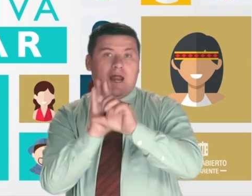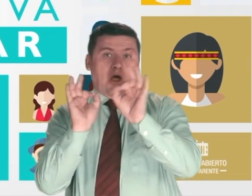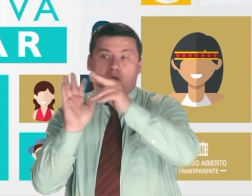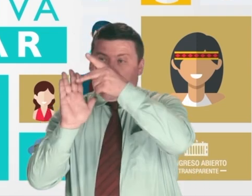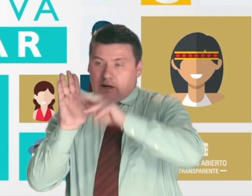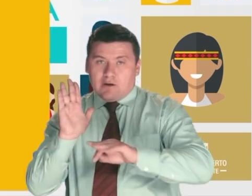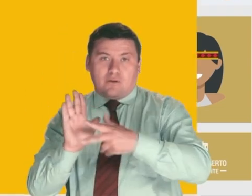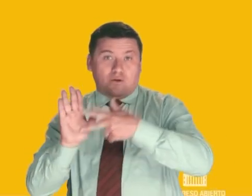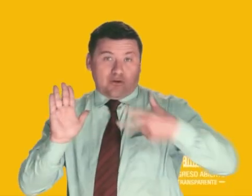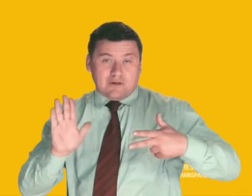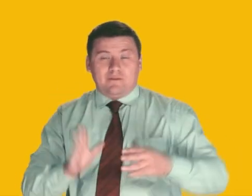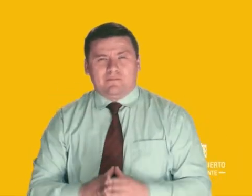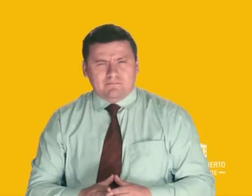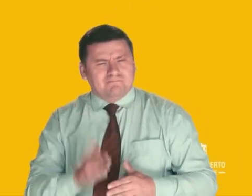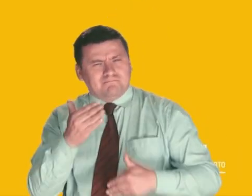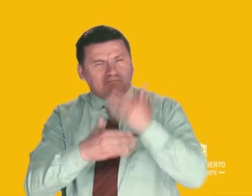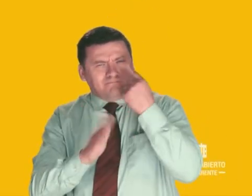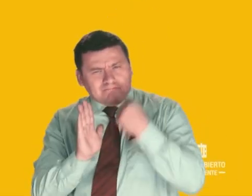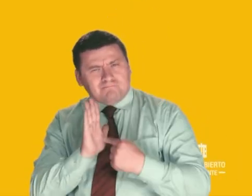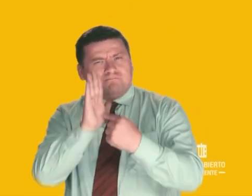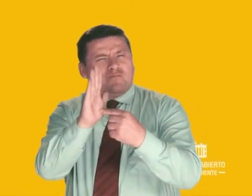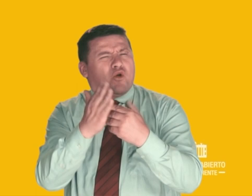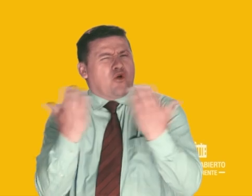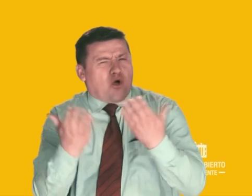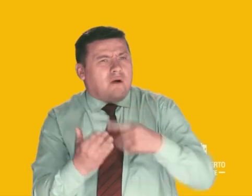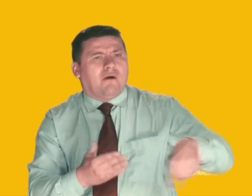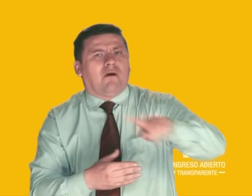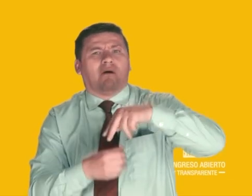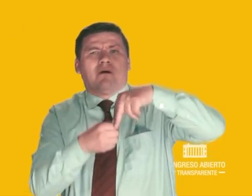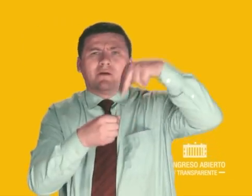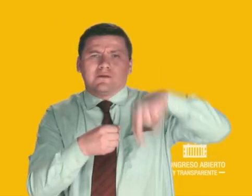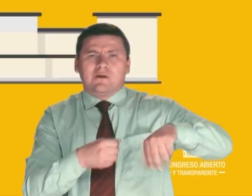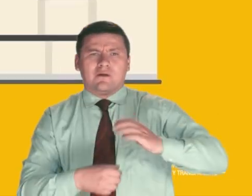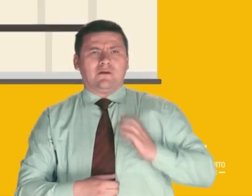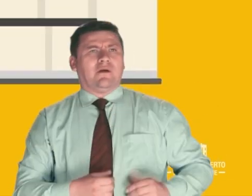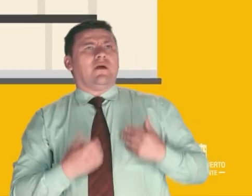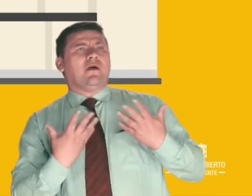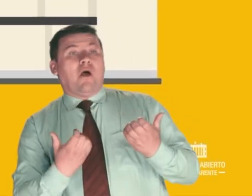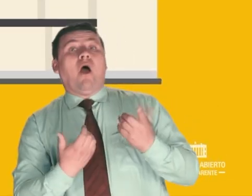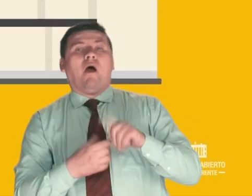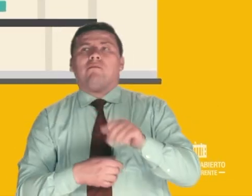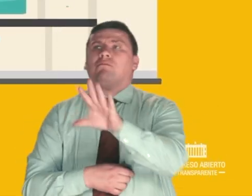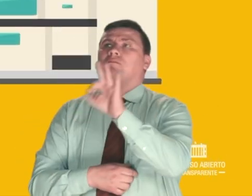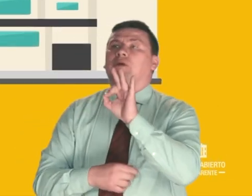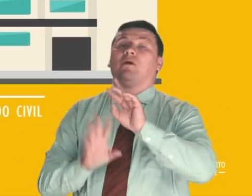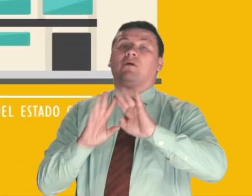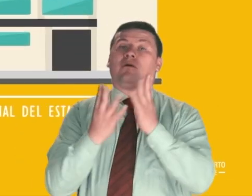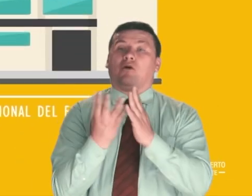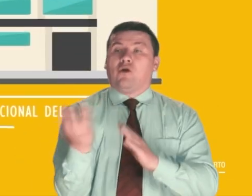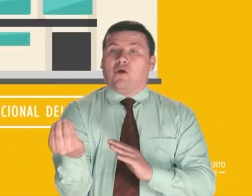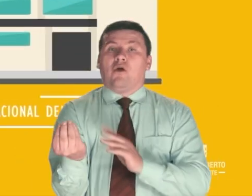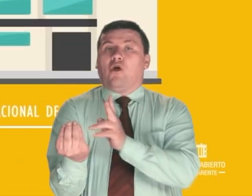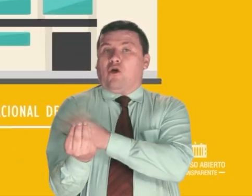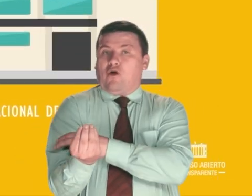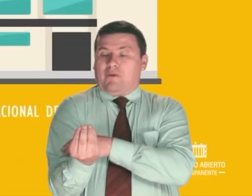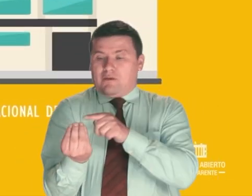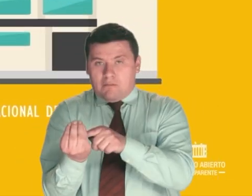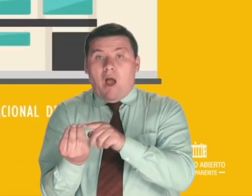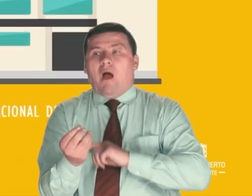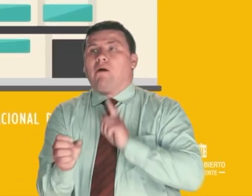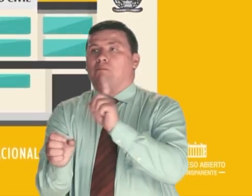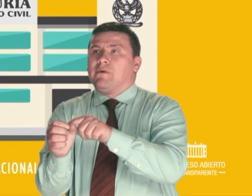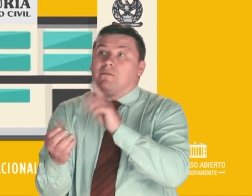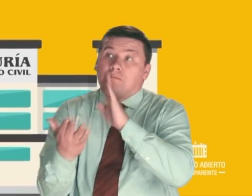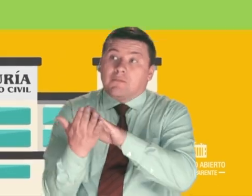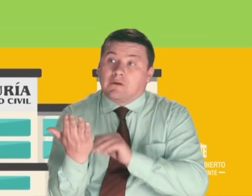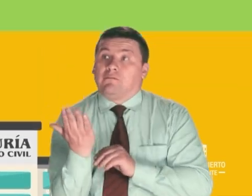reforma a la Constitución. Para presentar una iniciativa popular por parte de los ciudadanos se debe elegir un comité promotor de la propuesta e inscribir